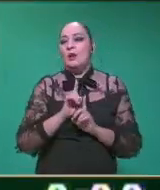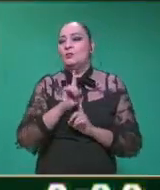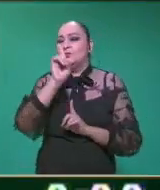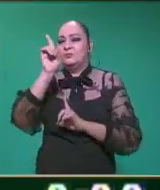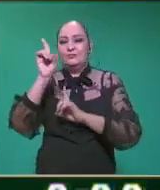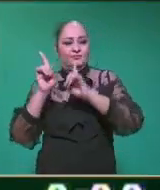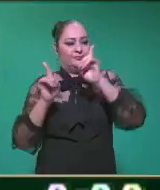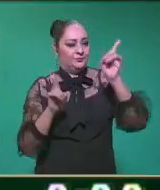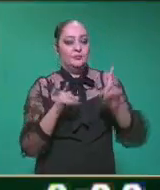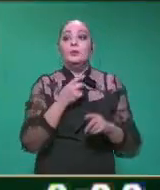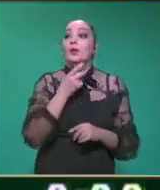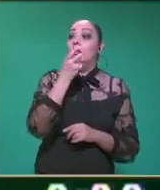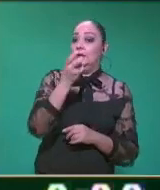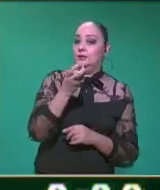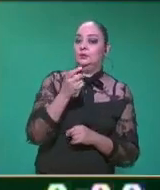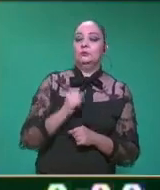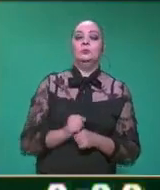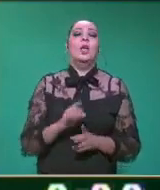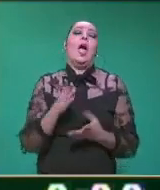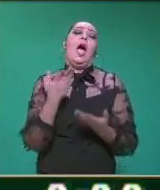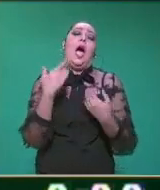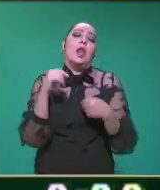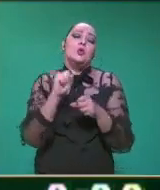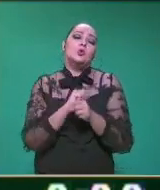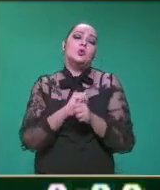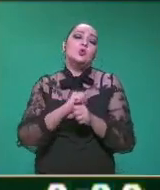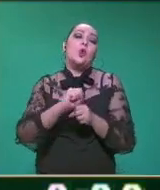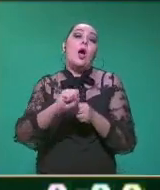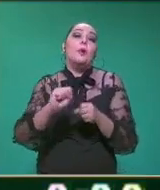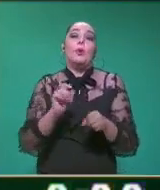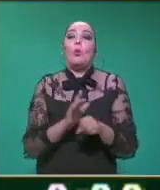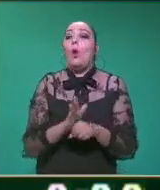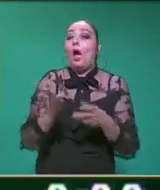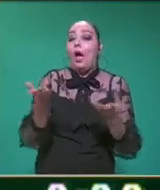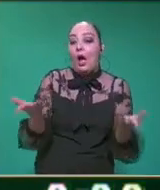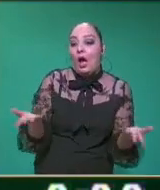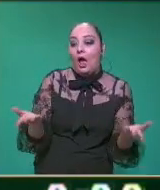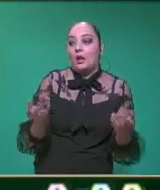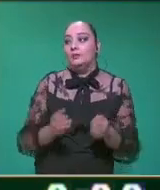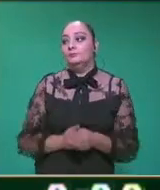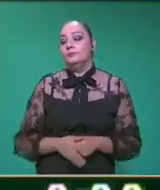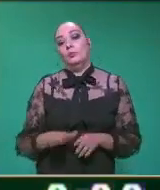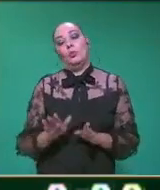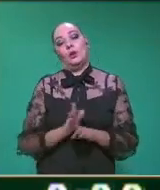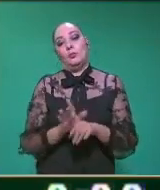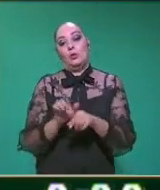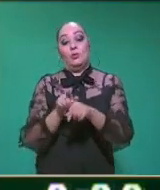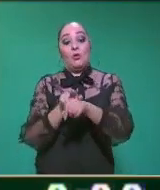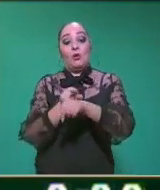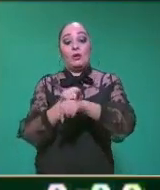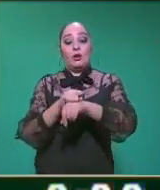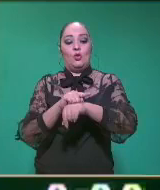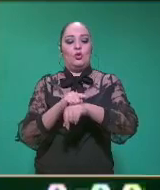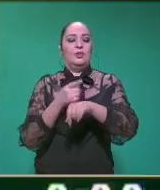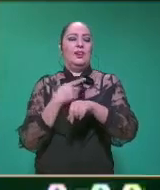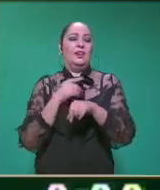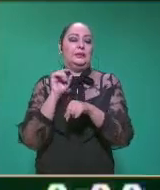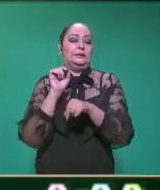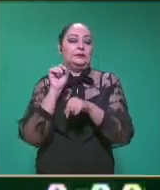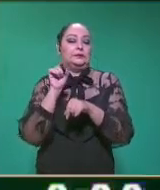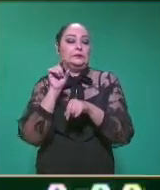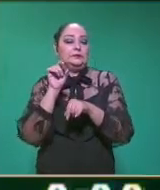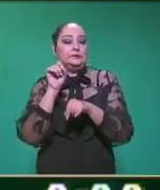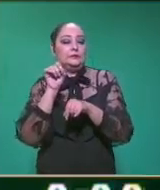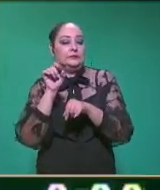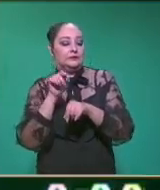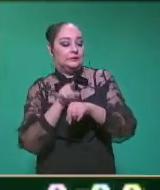visto, excelente. Y un sonido muy suave, ¿cuál puede ser? Puede ser el tic-tac de un reloj, maestra. Muy bien. Y la última